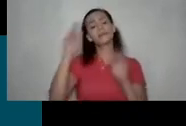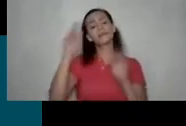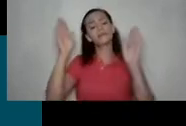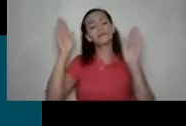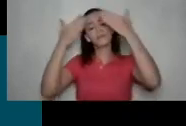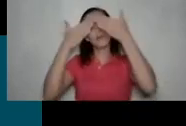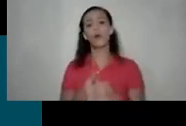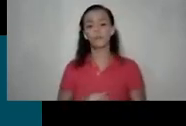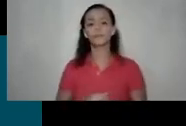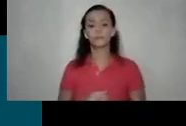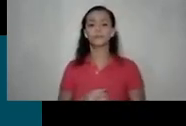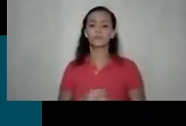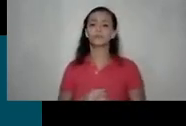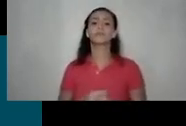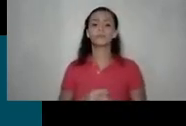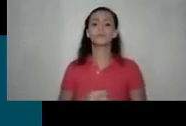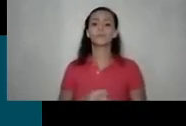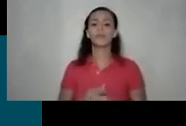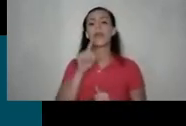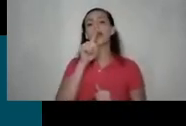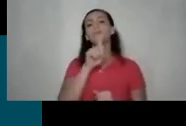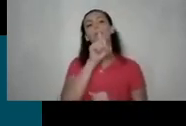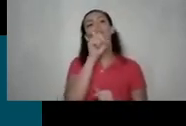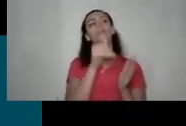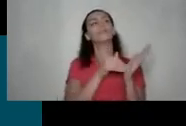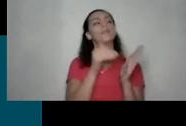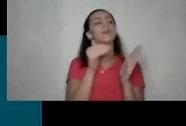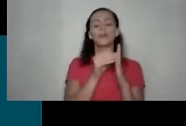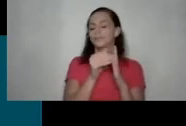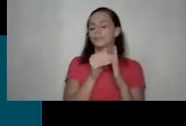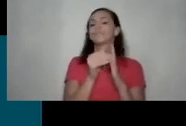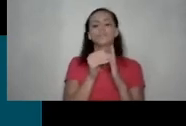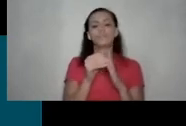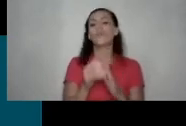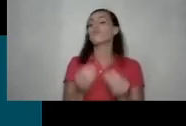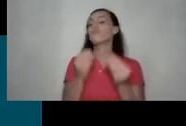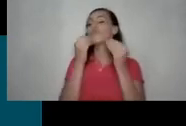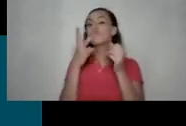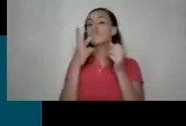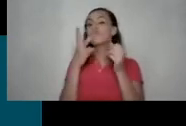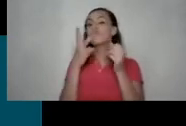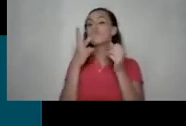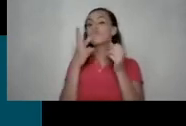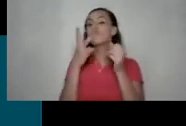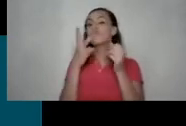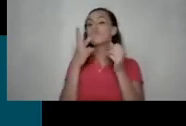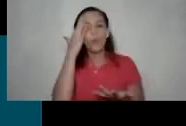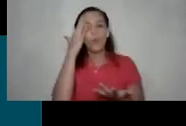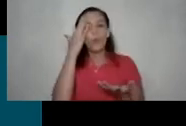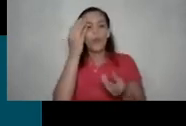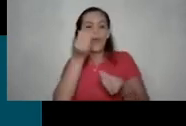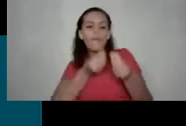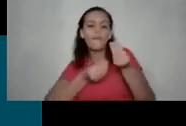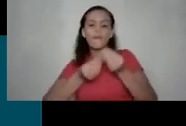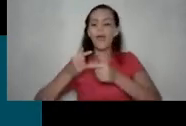esa es la pregunta del millón la verdad es que muchas veces nos preocupa el relevo generacional ¿verdad? como